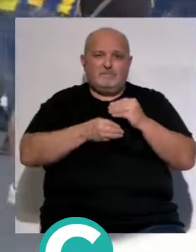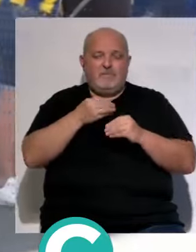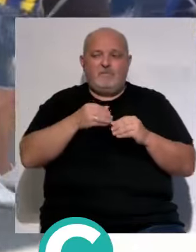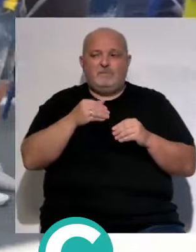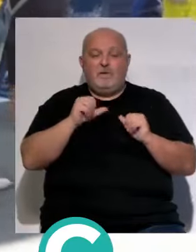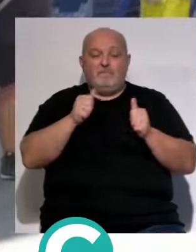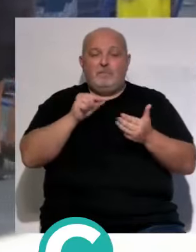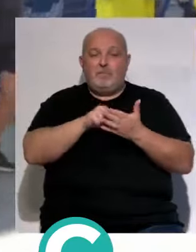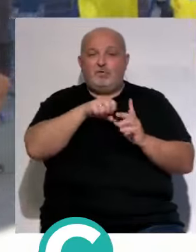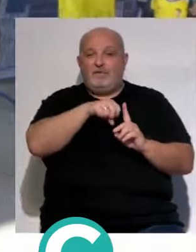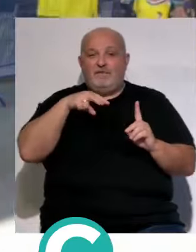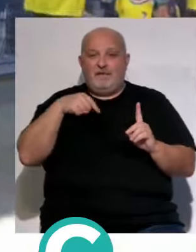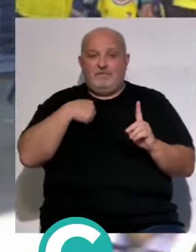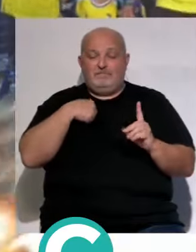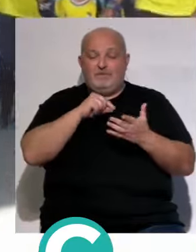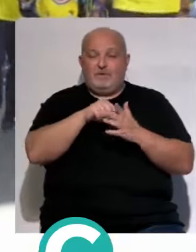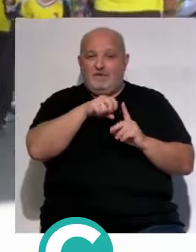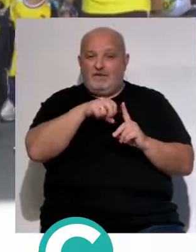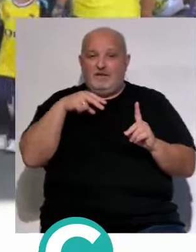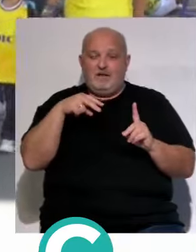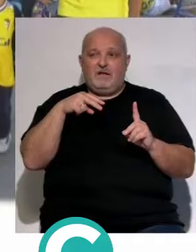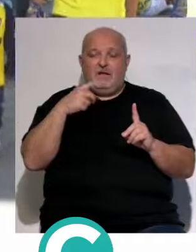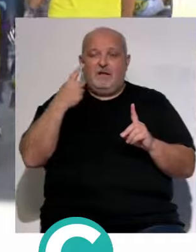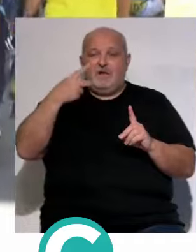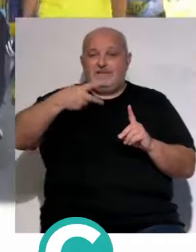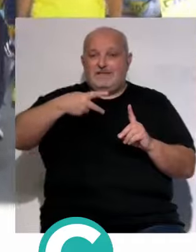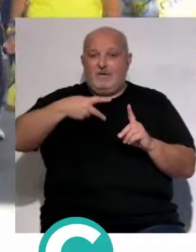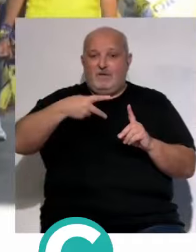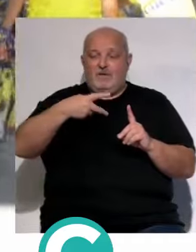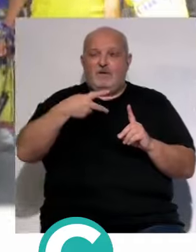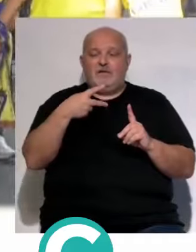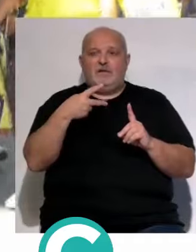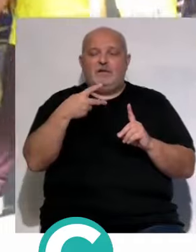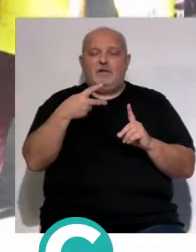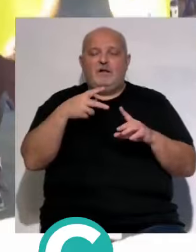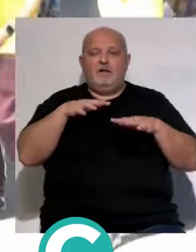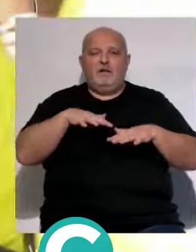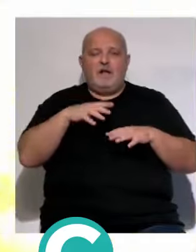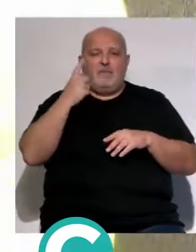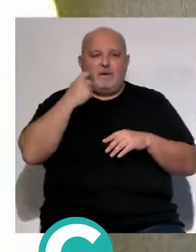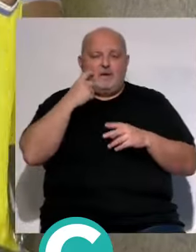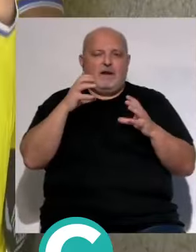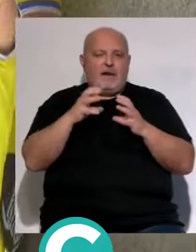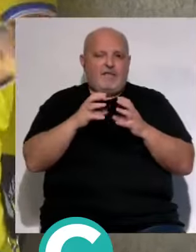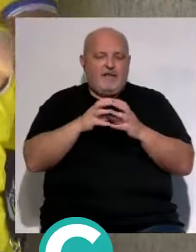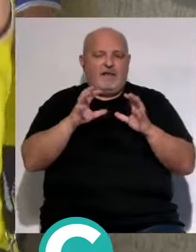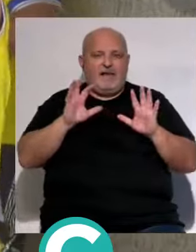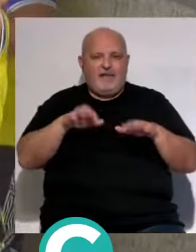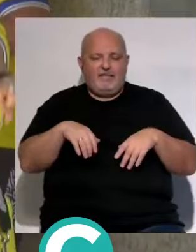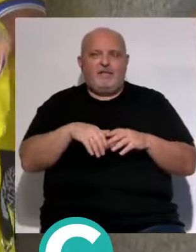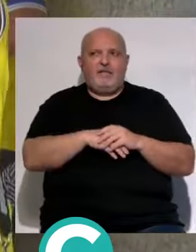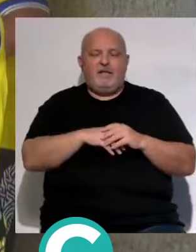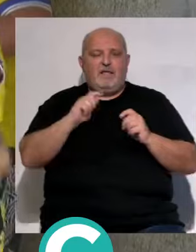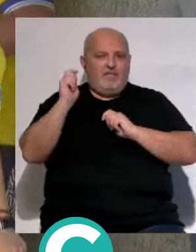ascenso desde mi punto de vista desde mi punto de vista una segunda división que está Almería Granada Cádiz